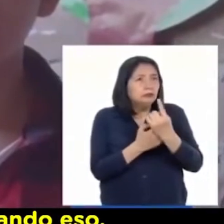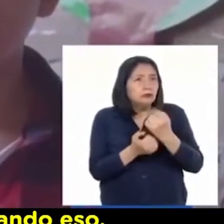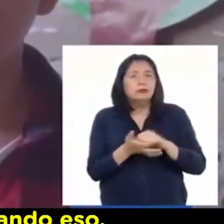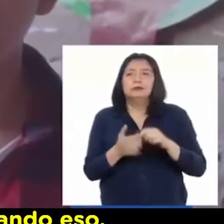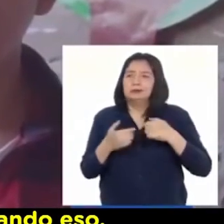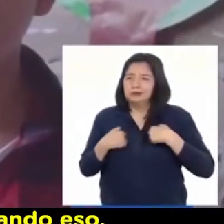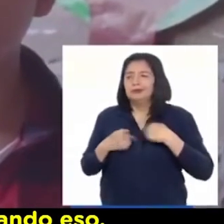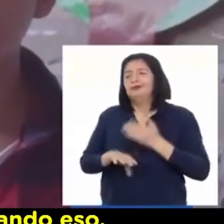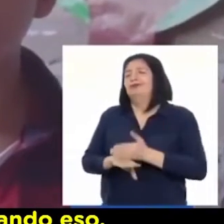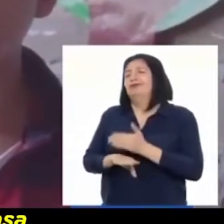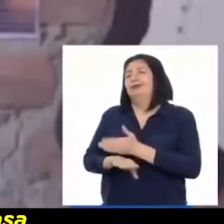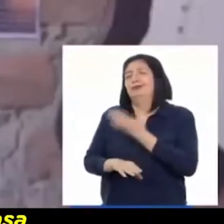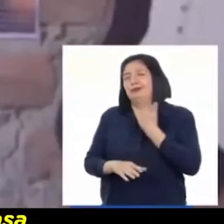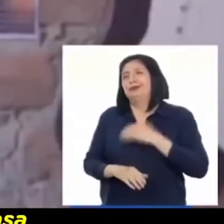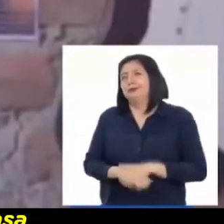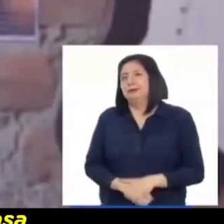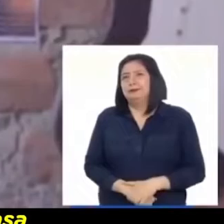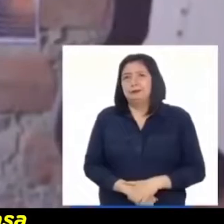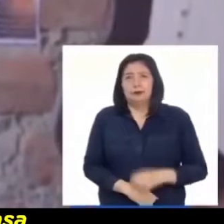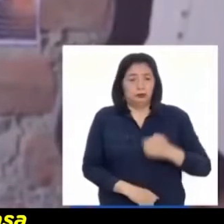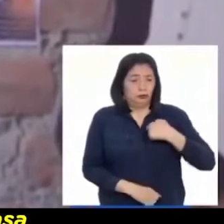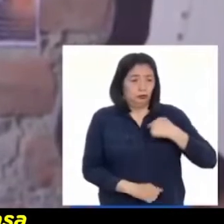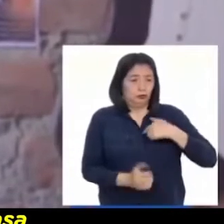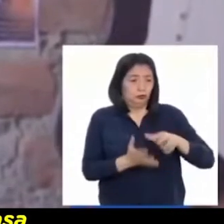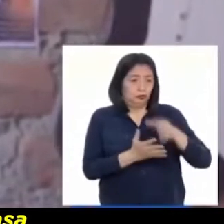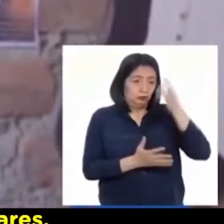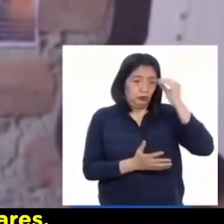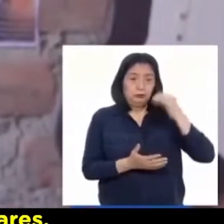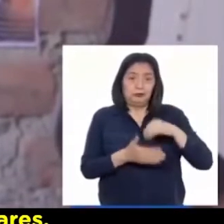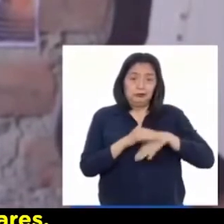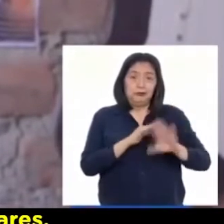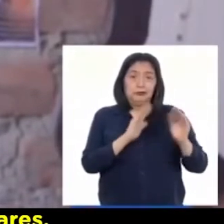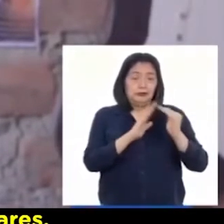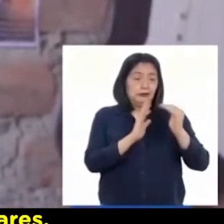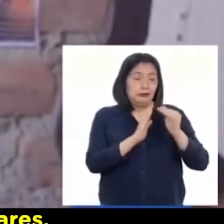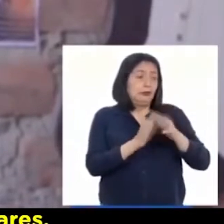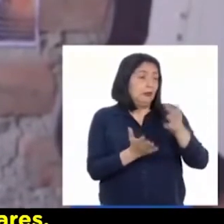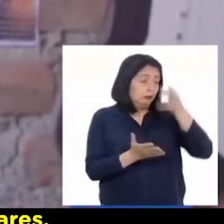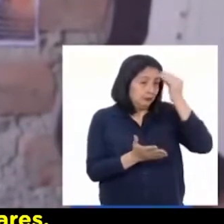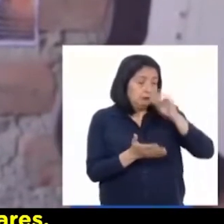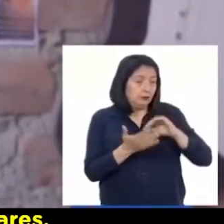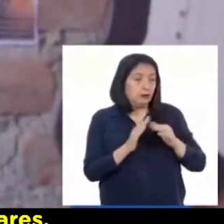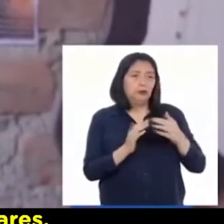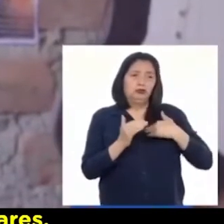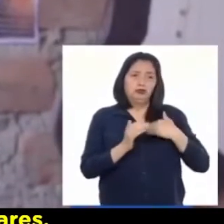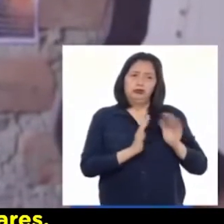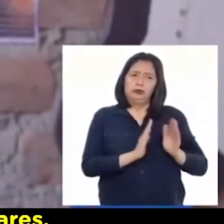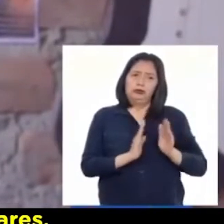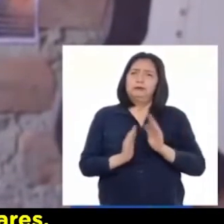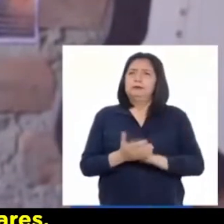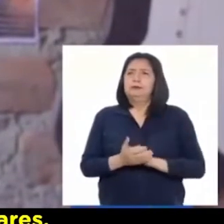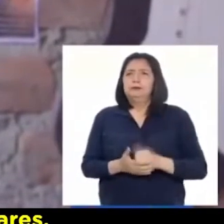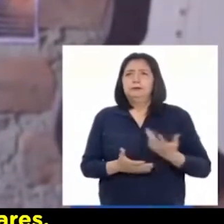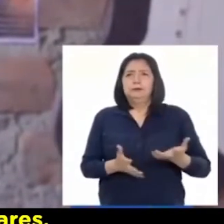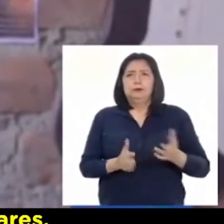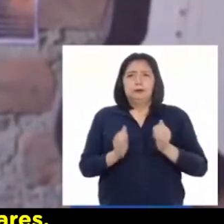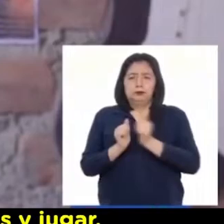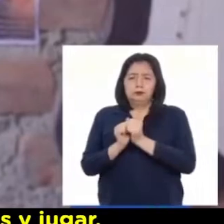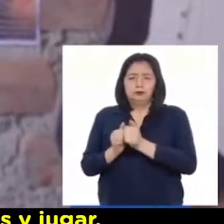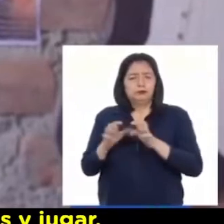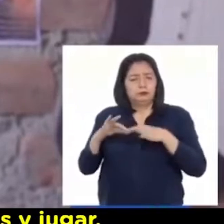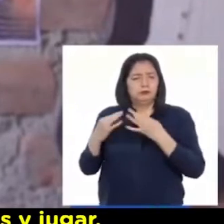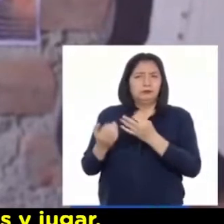estoy mejorando eso. Lo que he aprendido en Aprendo en Casa es ser organizado, estar con mis